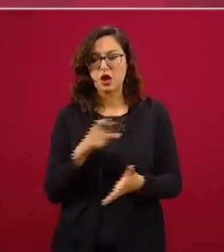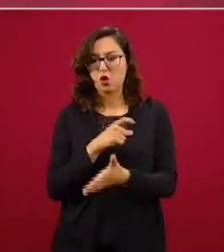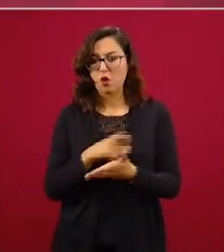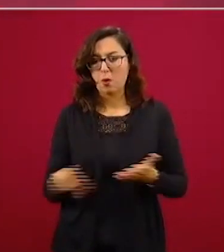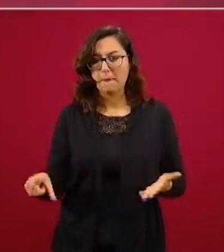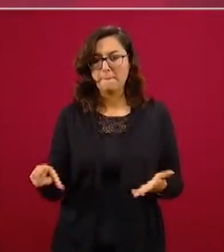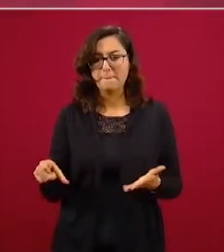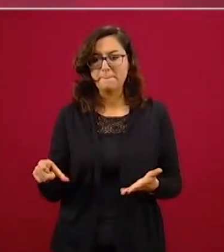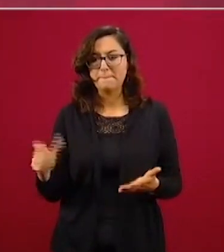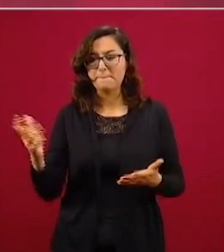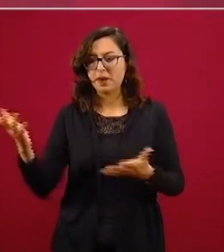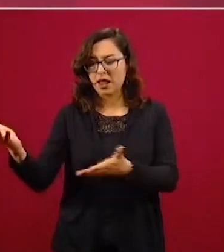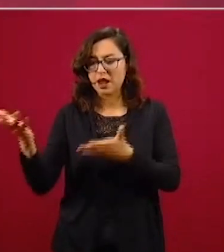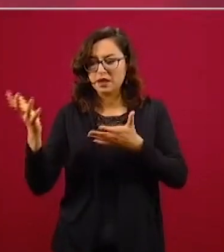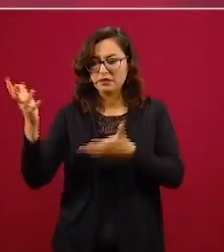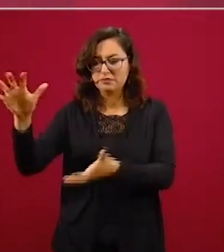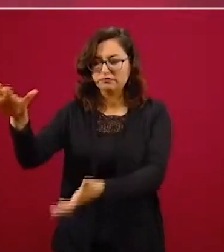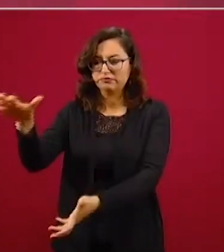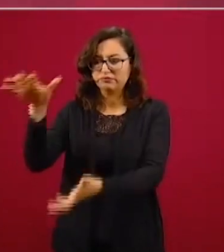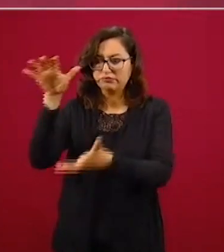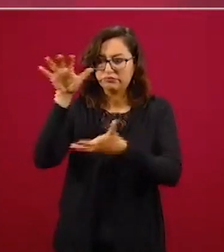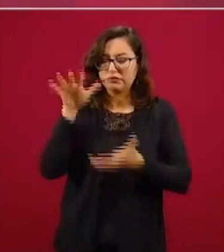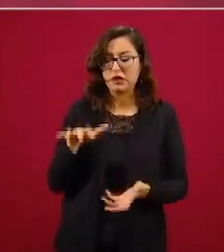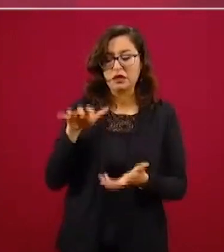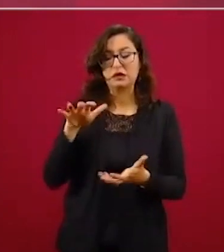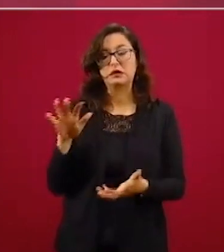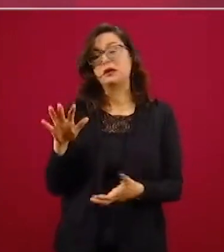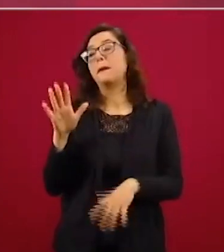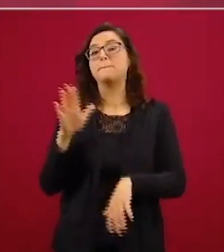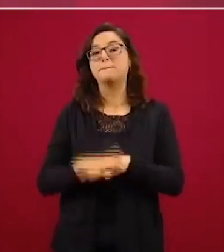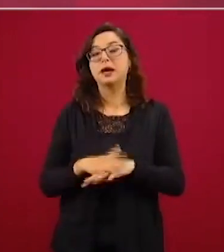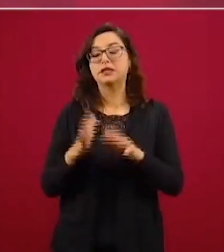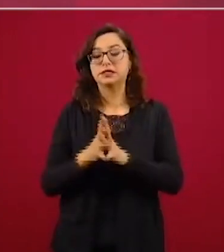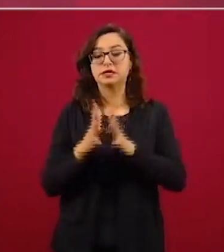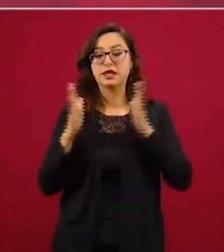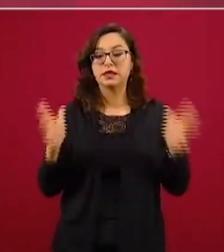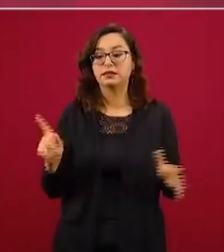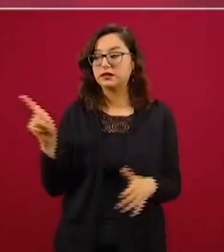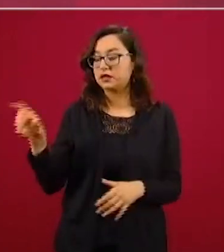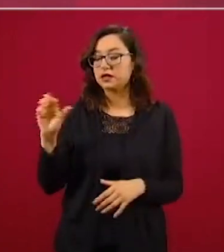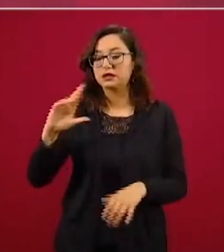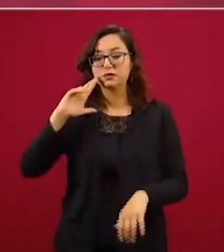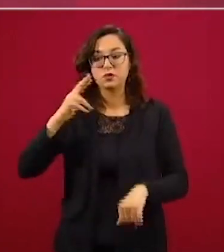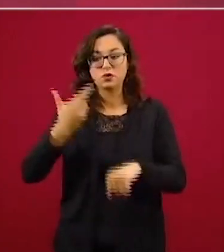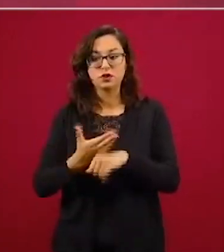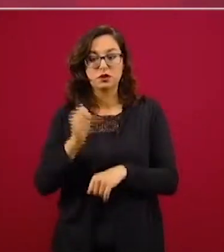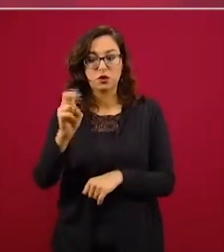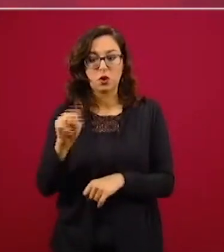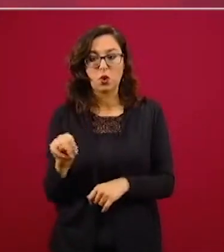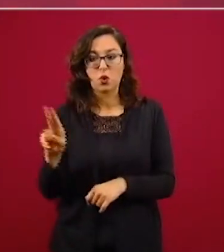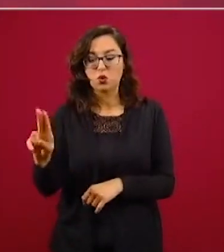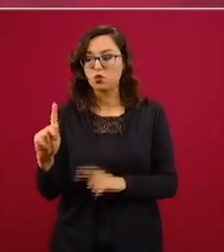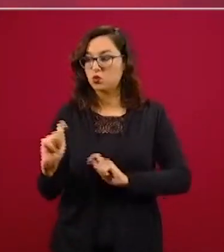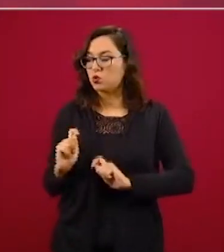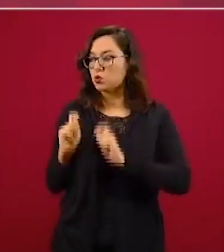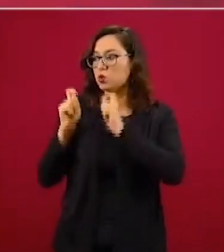licitación más grande de la historia en manos de la ONU, probablemente, así sea, de un solo país.